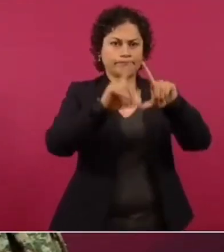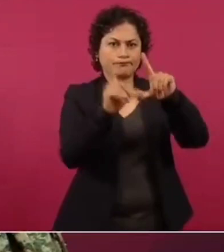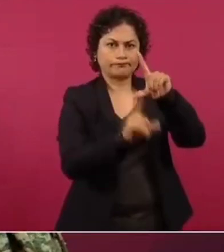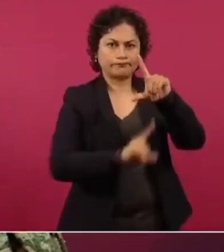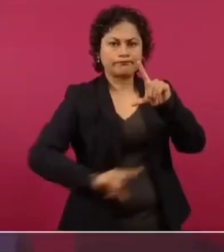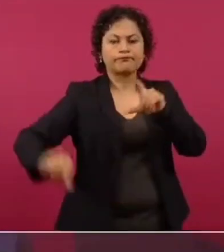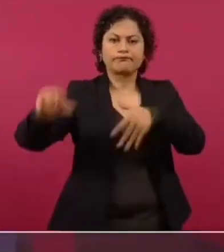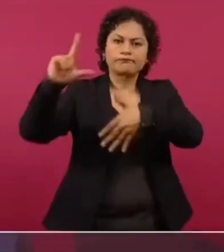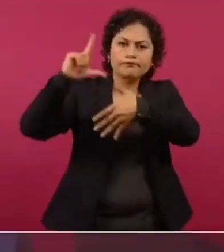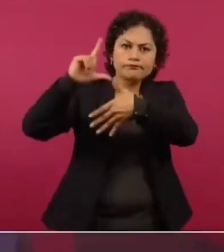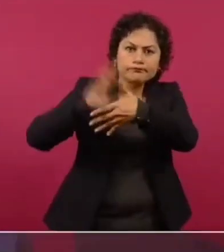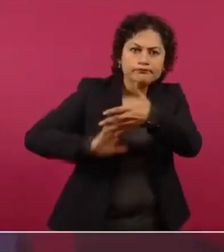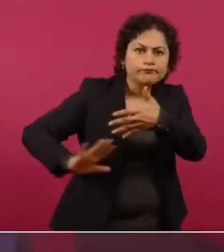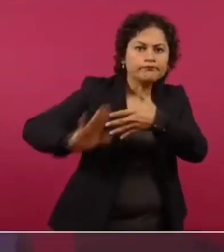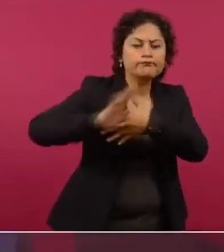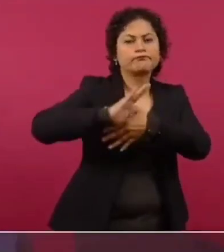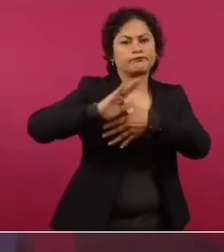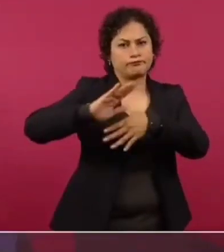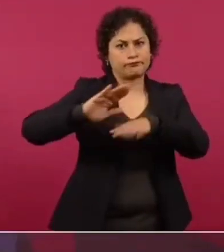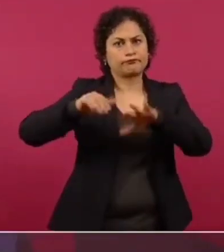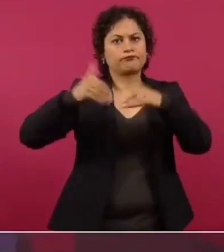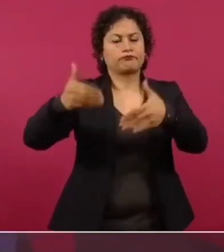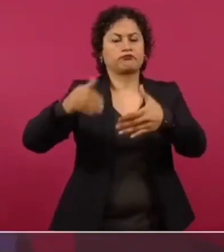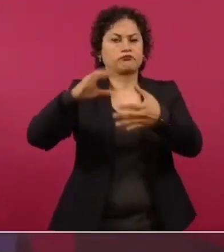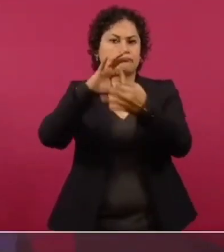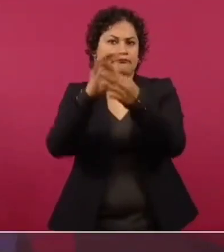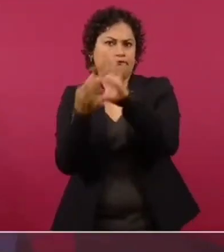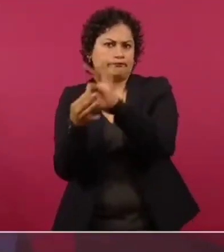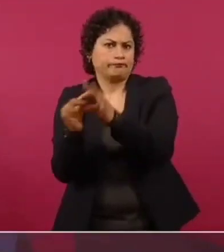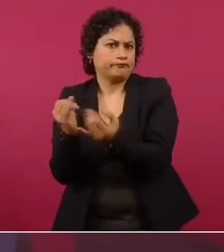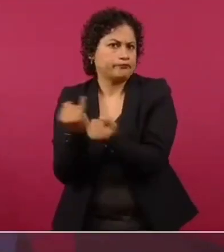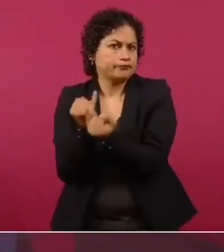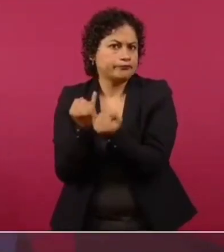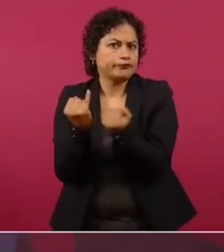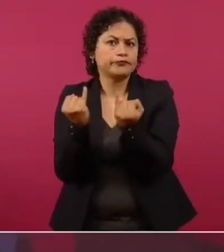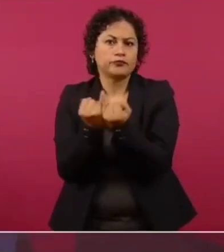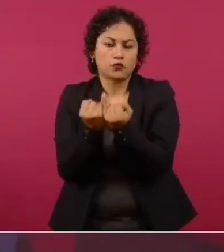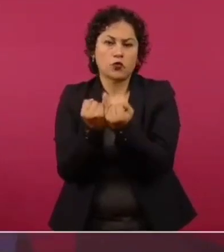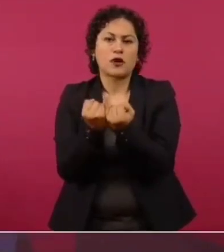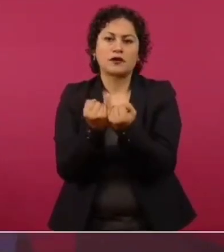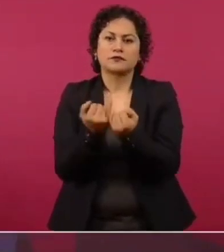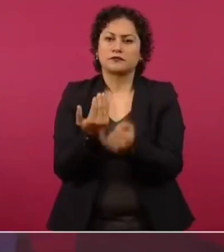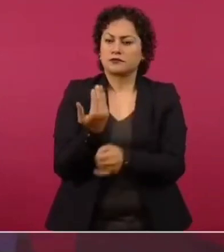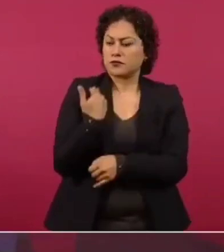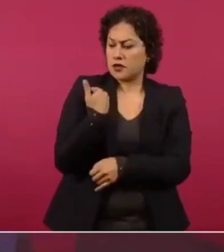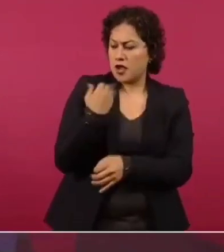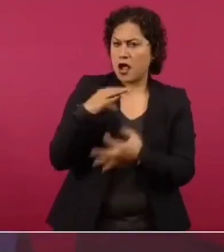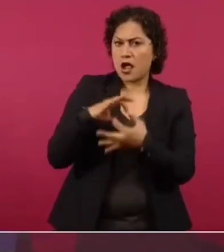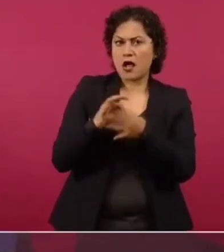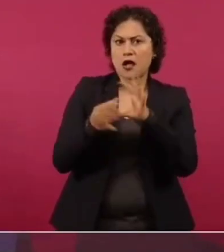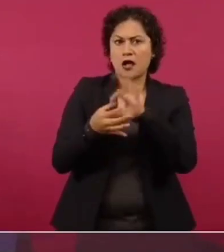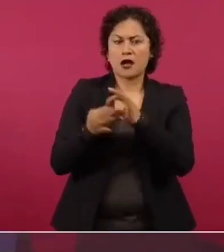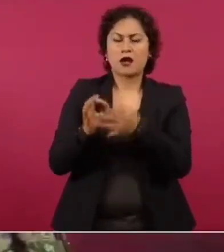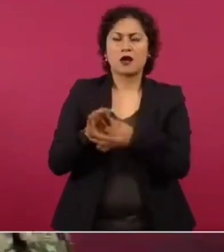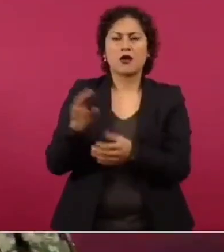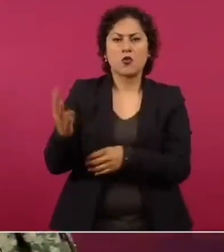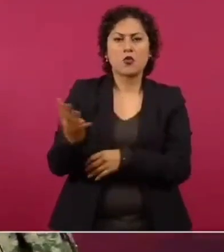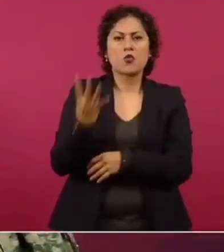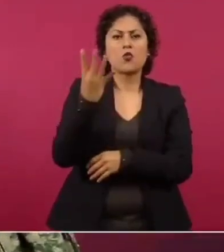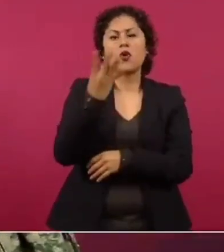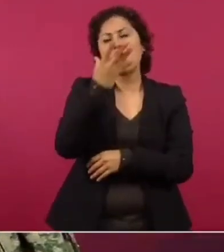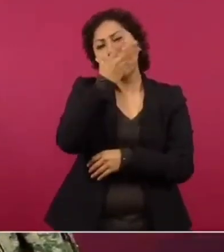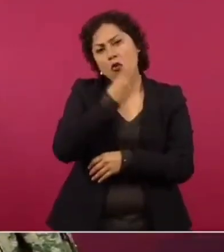panamericano, a nivel olímpico. Desde las últimas olimpiadas fueron cuatro muchachos